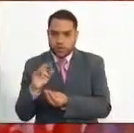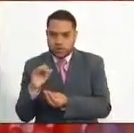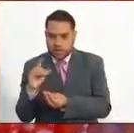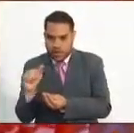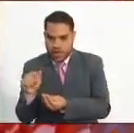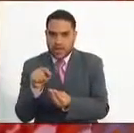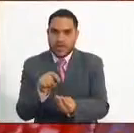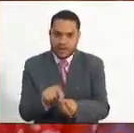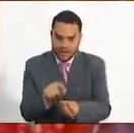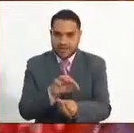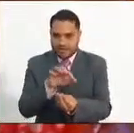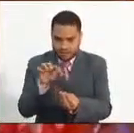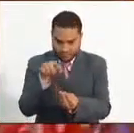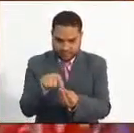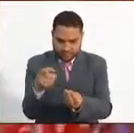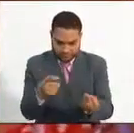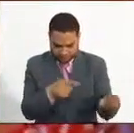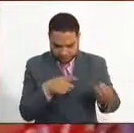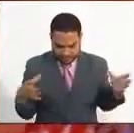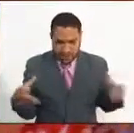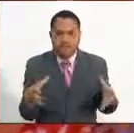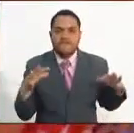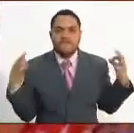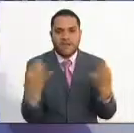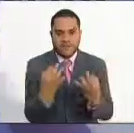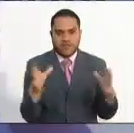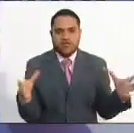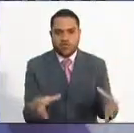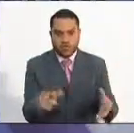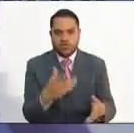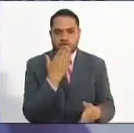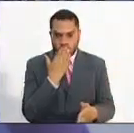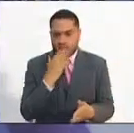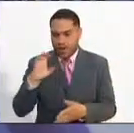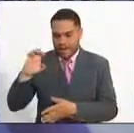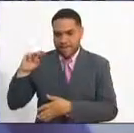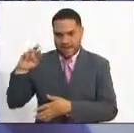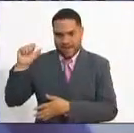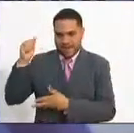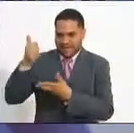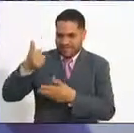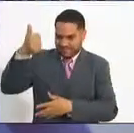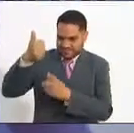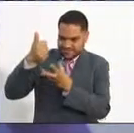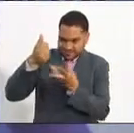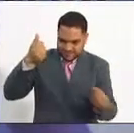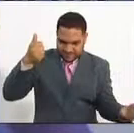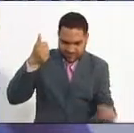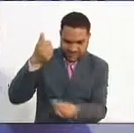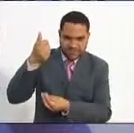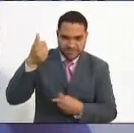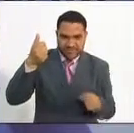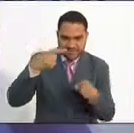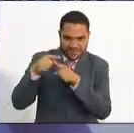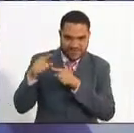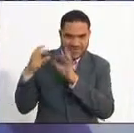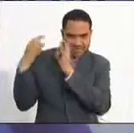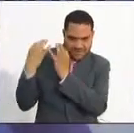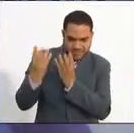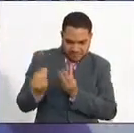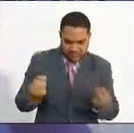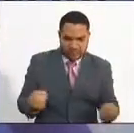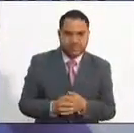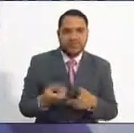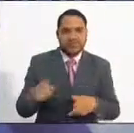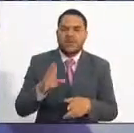pertenecen al pueblo Embera. Están construidos por un mandato que ha dicho el tercer congreso, por un consejo de